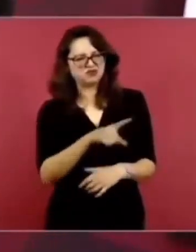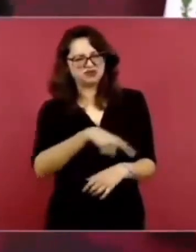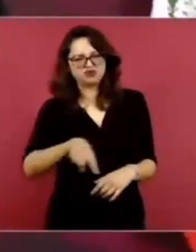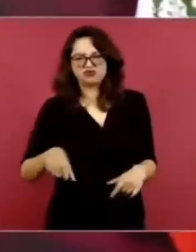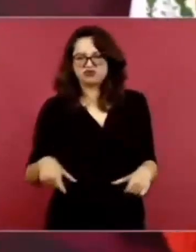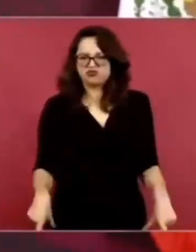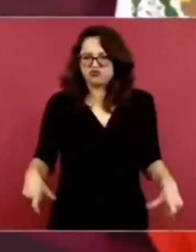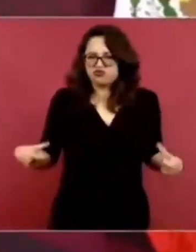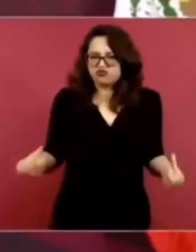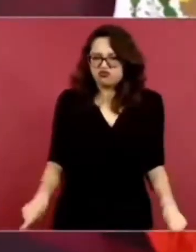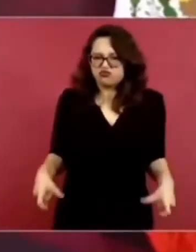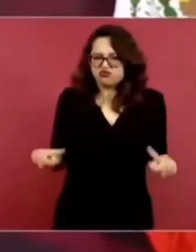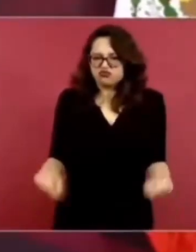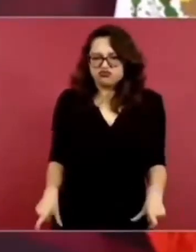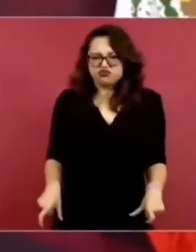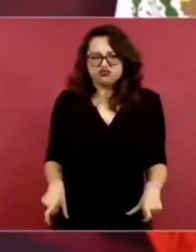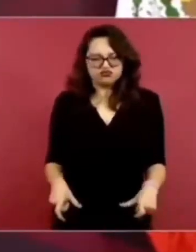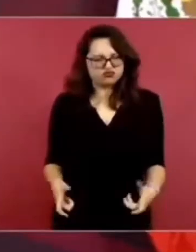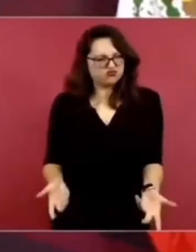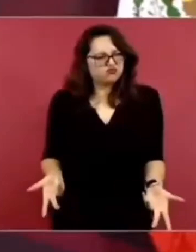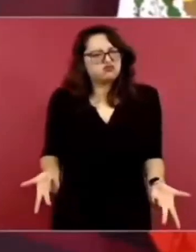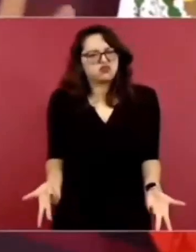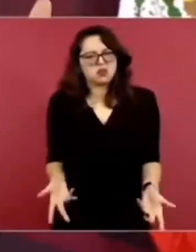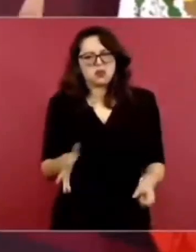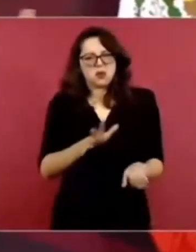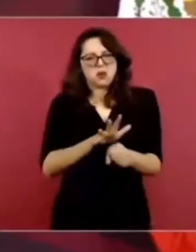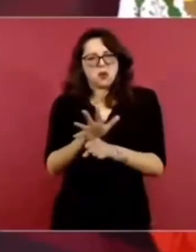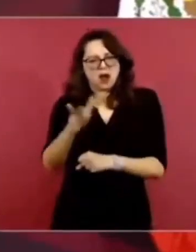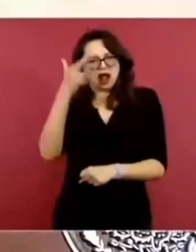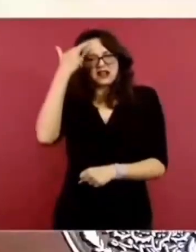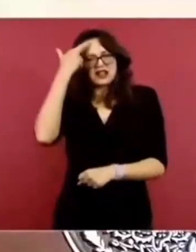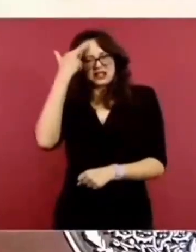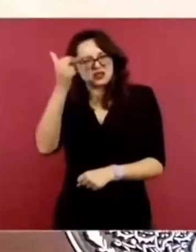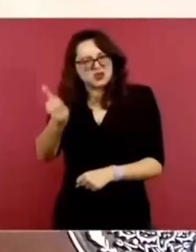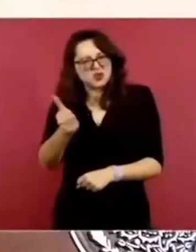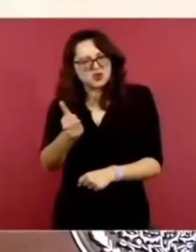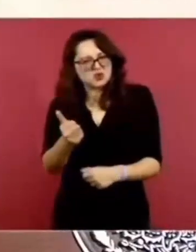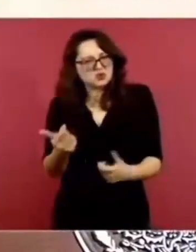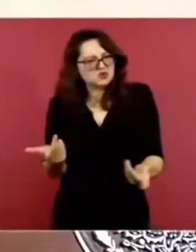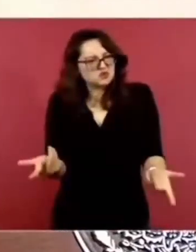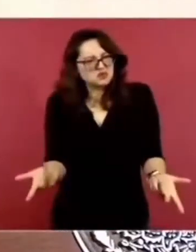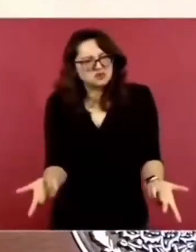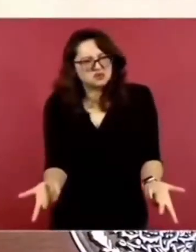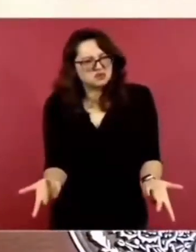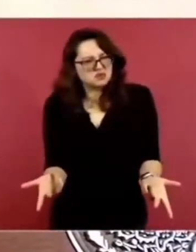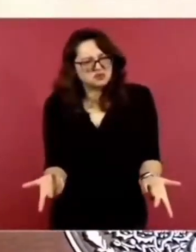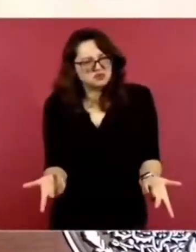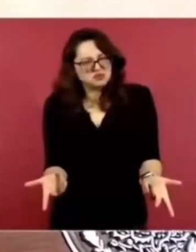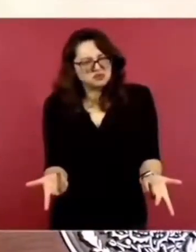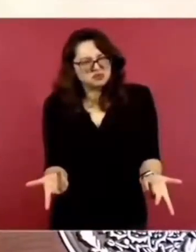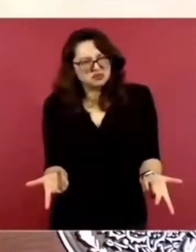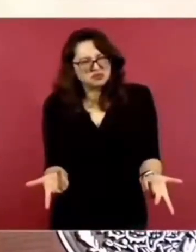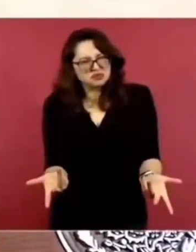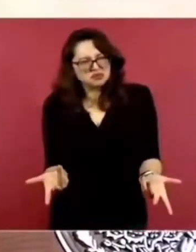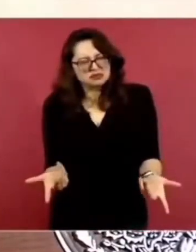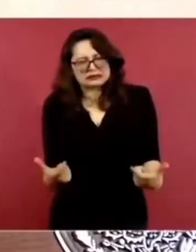en estos casos el noble oficio del periodismo?